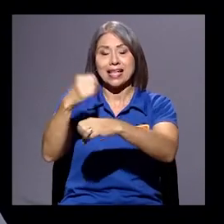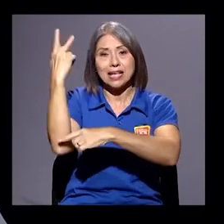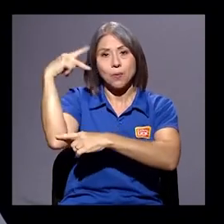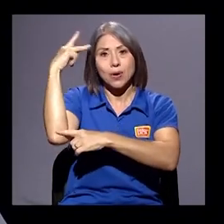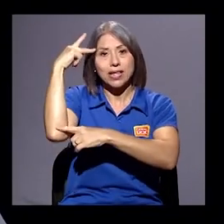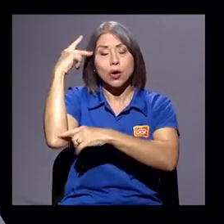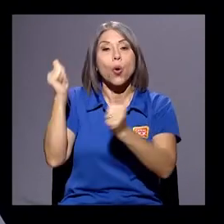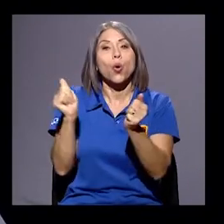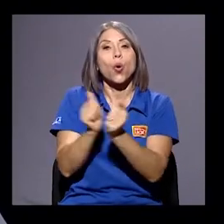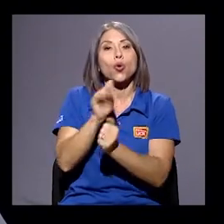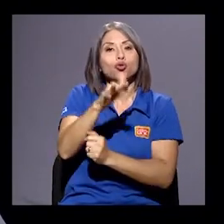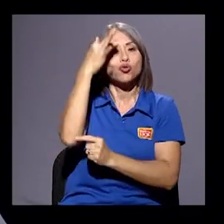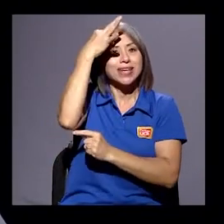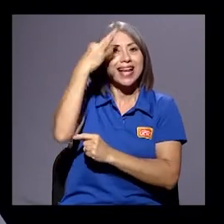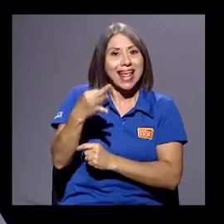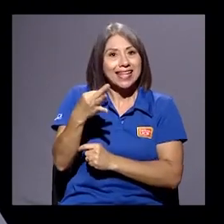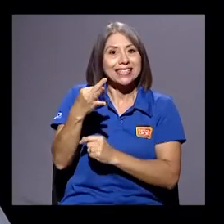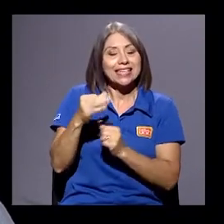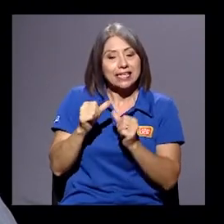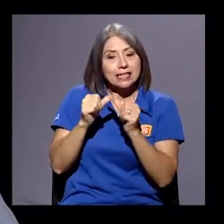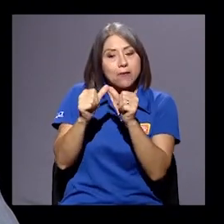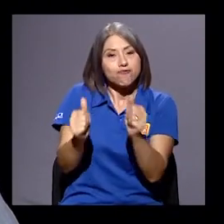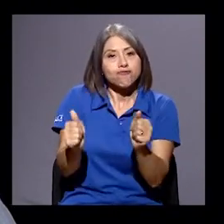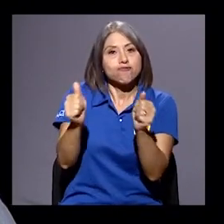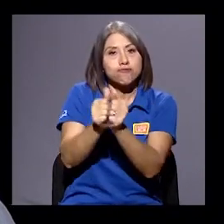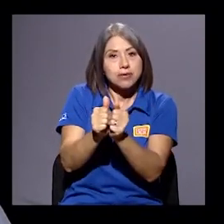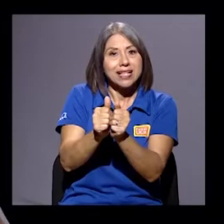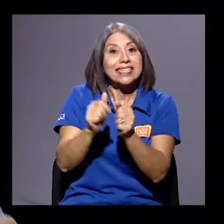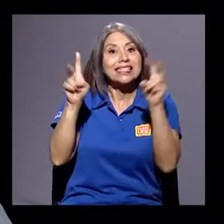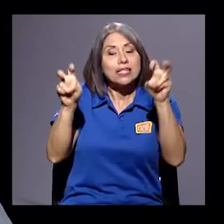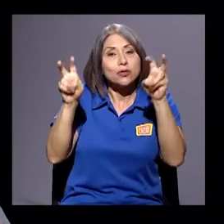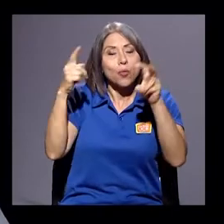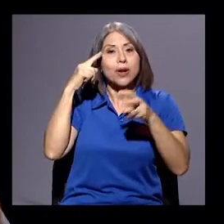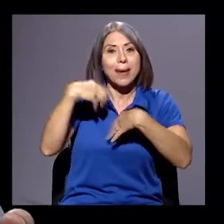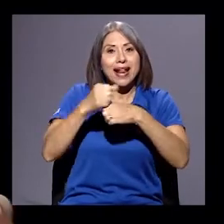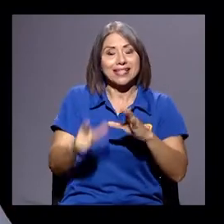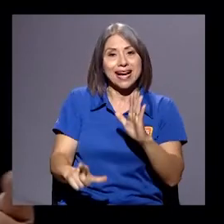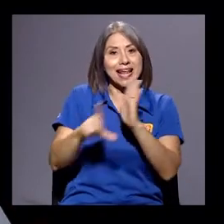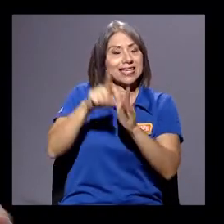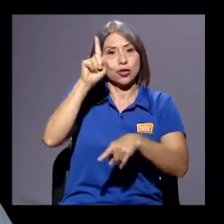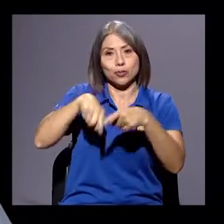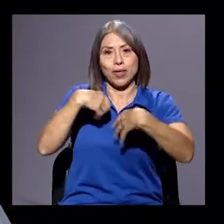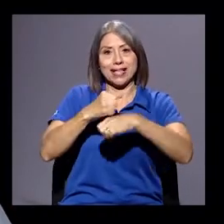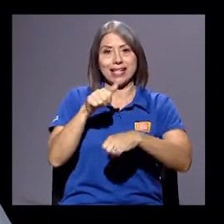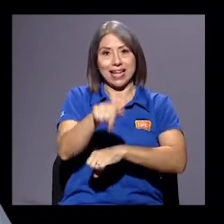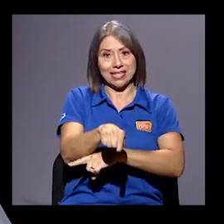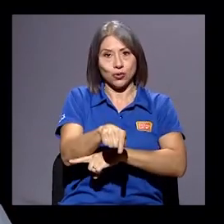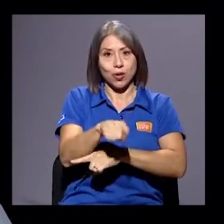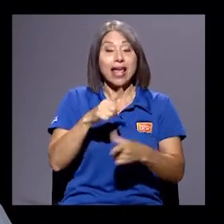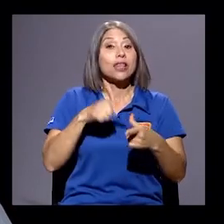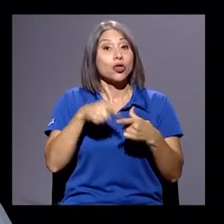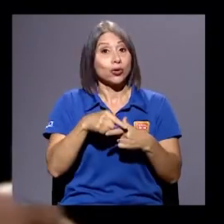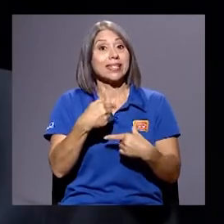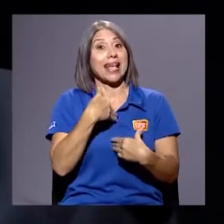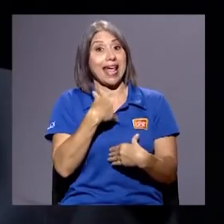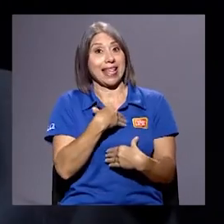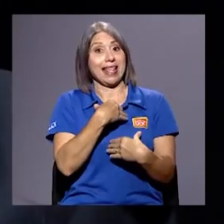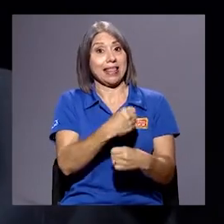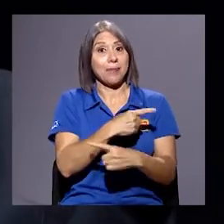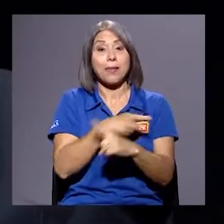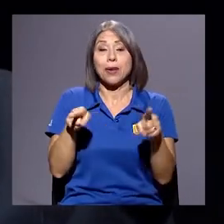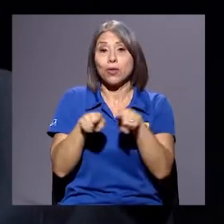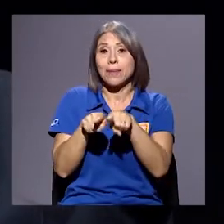hombro. Y se supone que para poder legislar no se debería hacer eso. Entonces, hay una legitimidad, pero también hay un aprovechamiento. Hay un aprovechamiento, pero